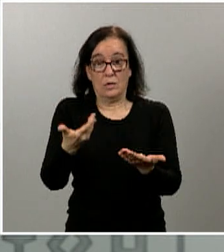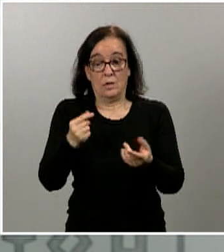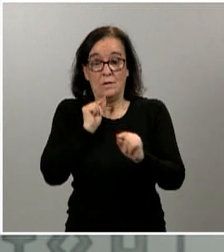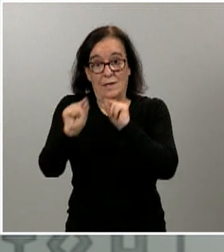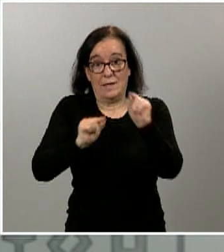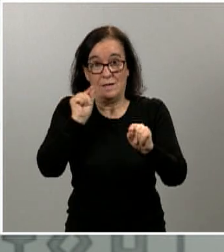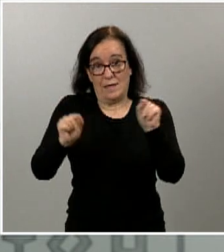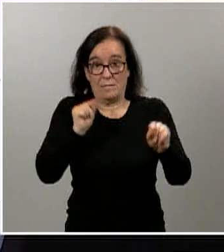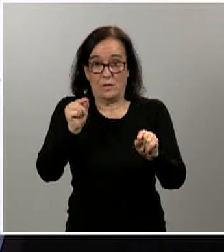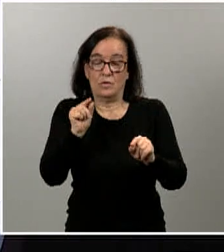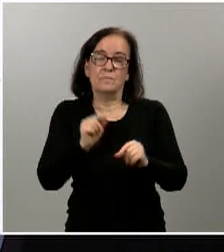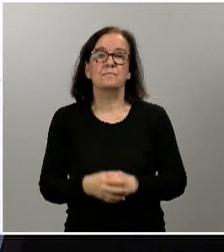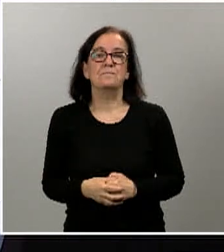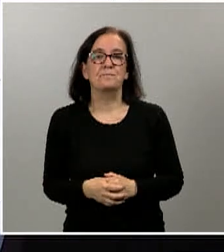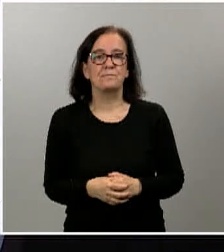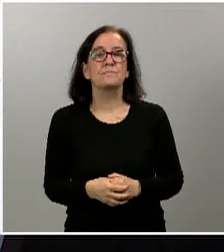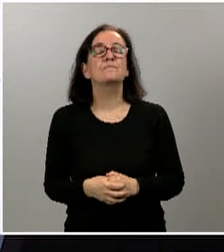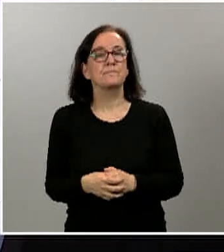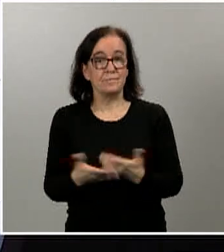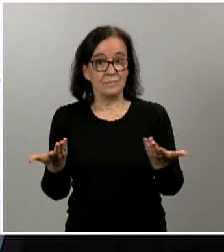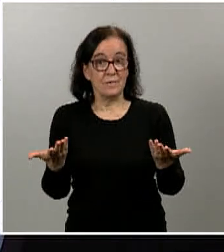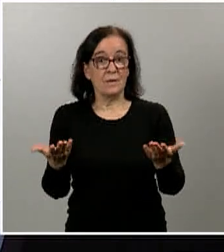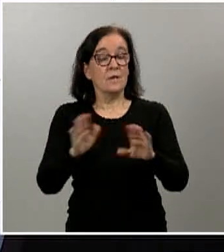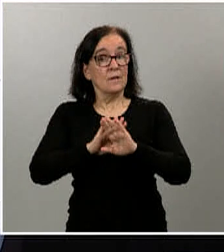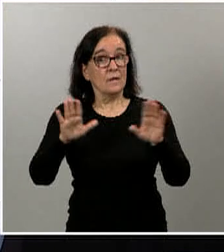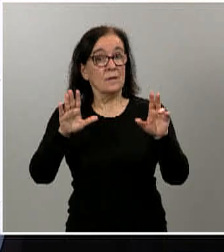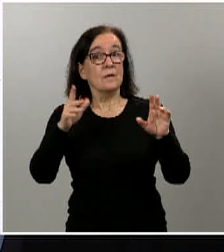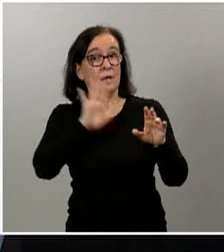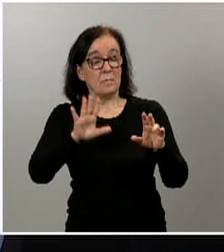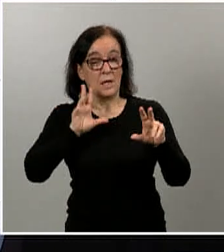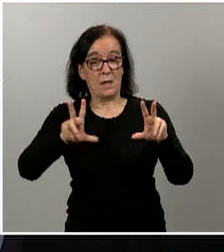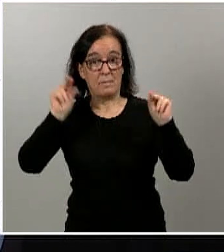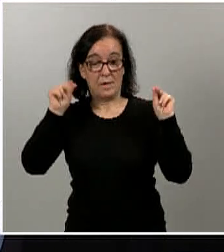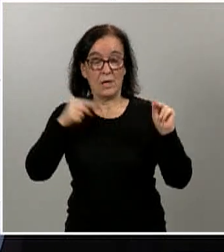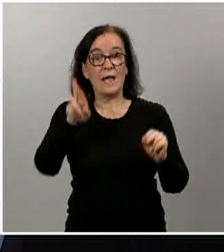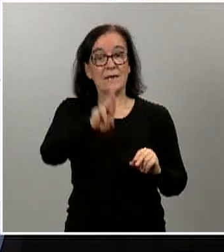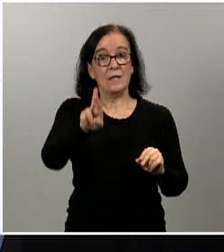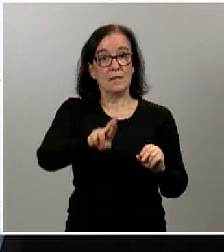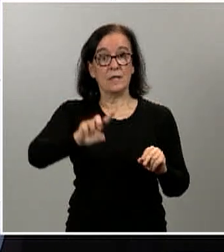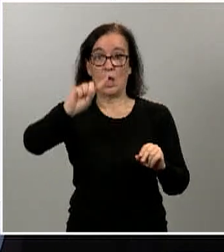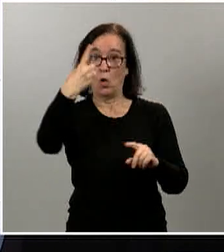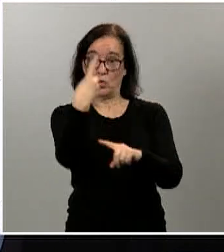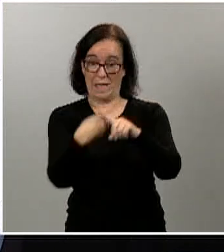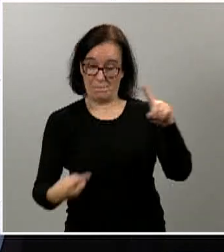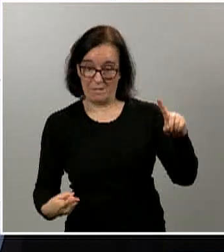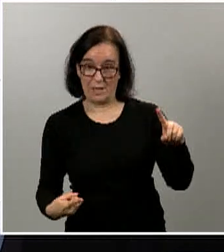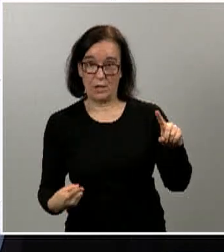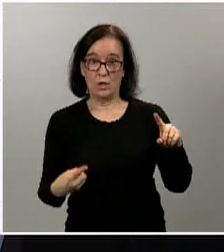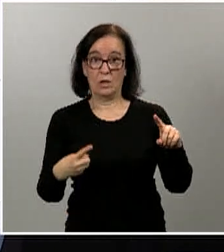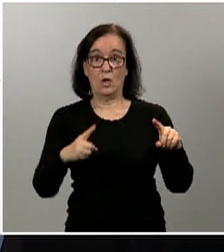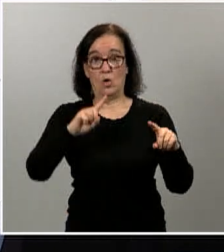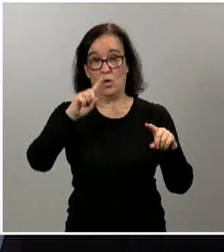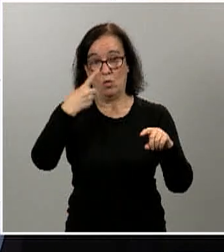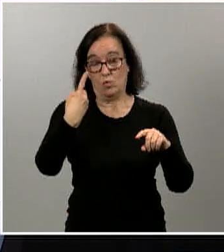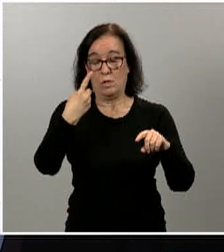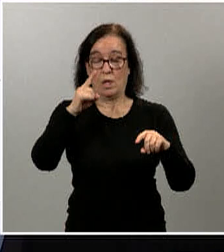momento. Muy bien, si les parece, dejamos aquí esta comparecencia y reiteramos que a la una y media, una hora menos en Canarias, comparecerán ante